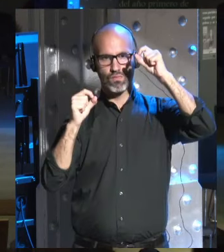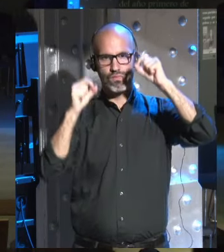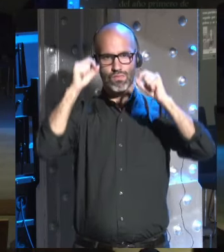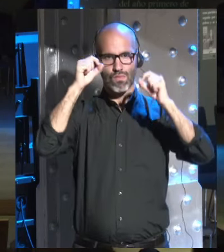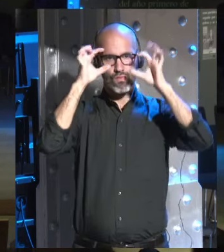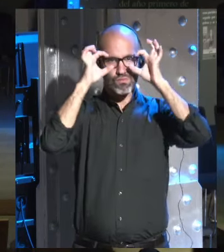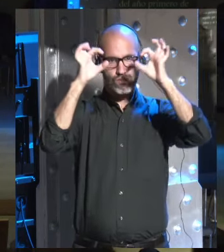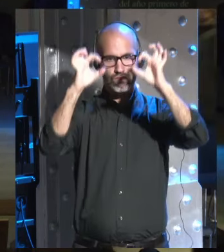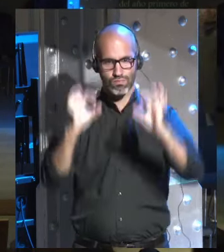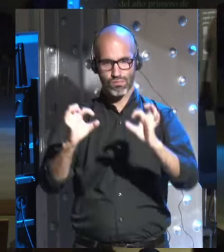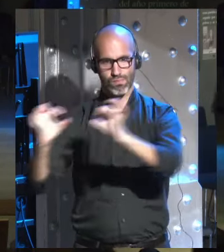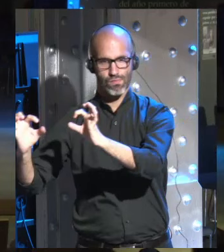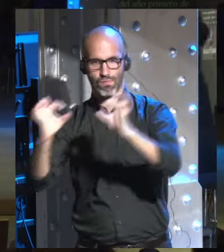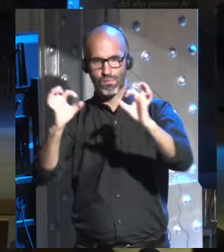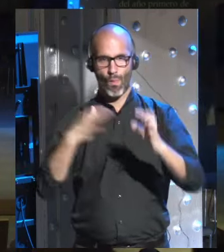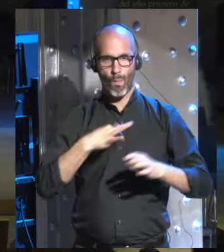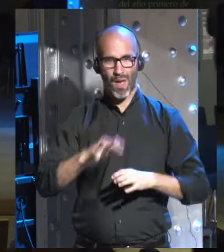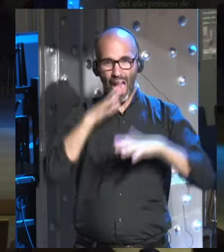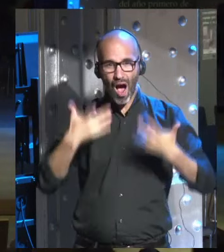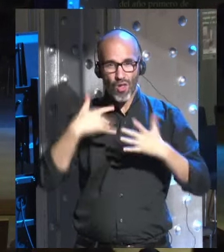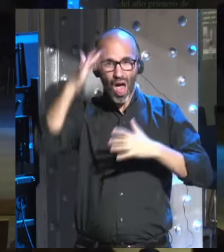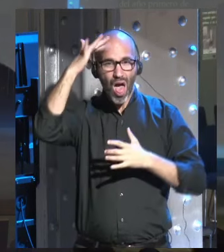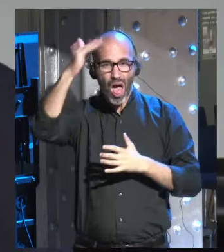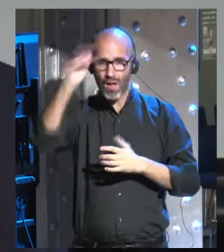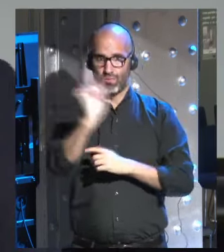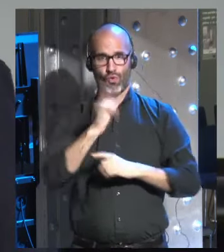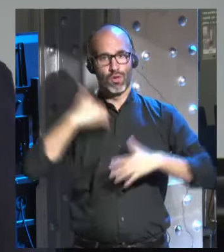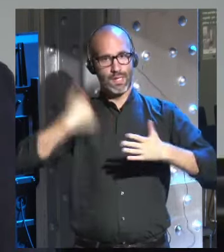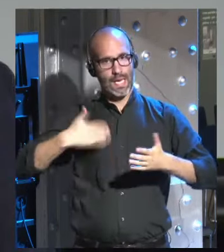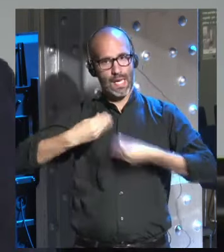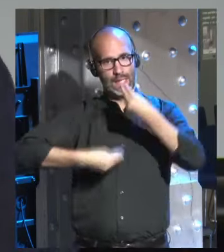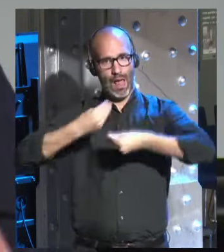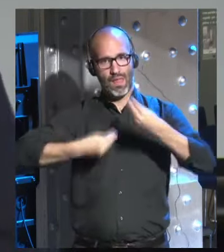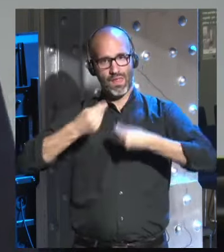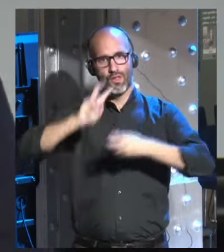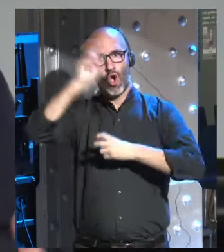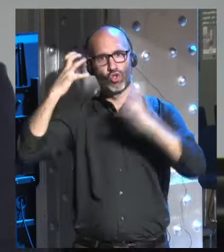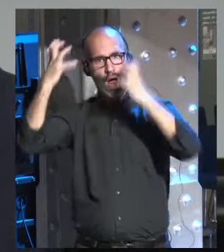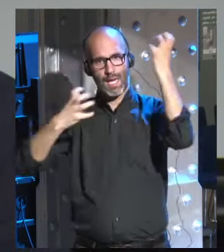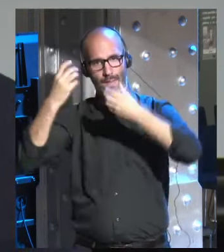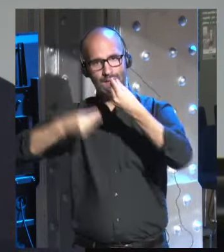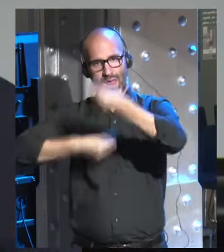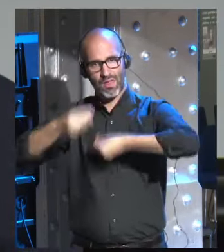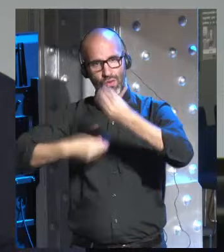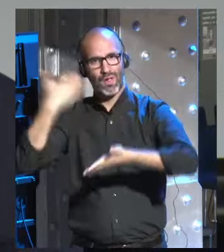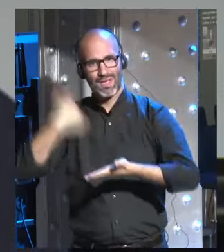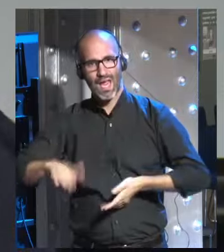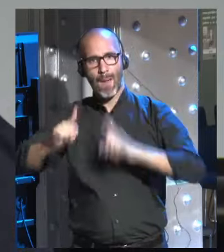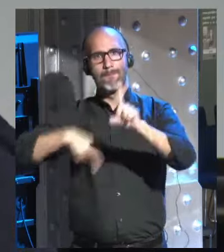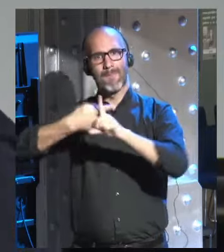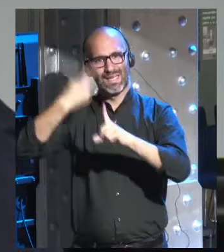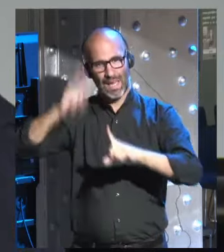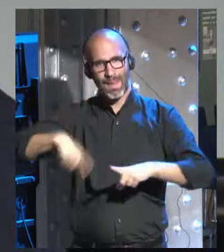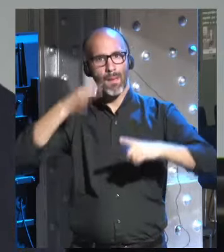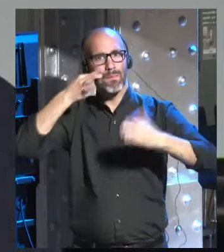ficción todo esto se está haciendo ya hoy tanto en experimentos con otras especies animales e incluso con seres